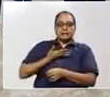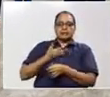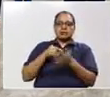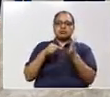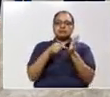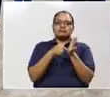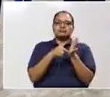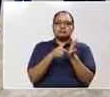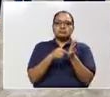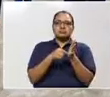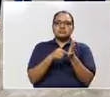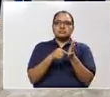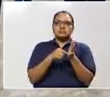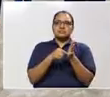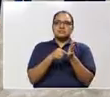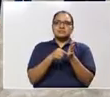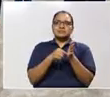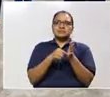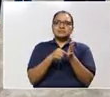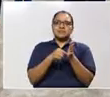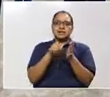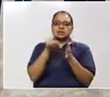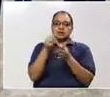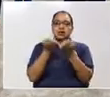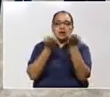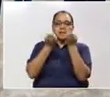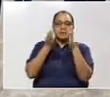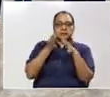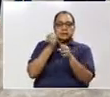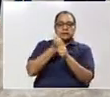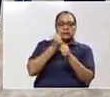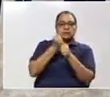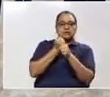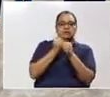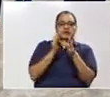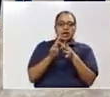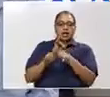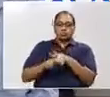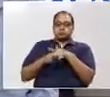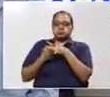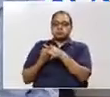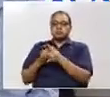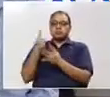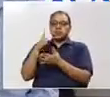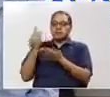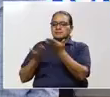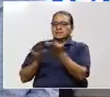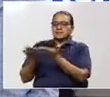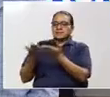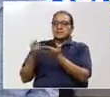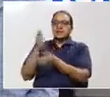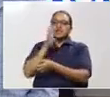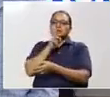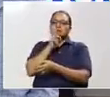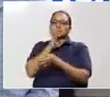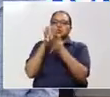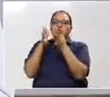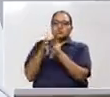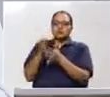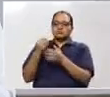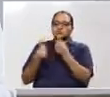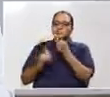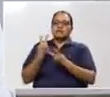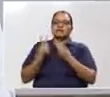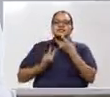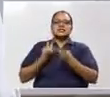mecanismo en estas empresas que han estado operando, con estos protocolos para atender al pueblo que va y le visita.